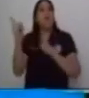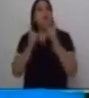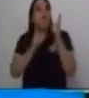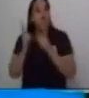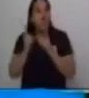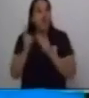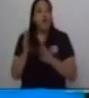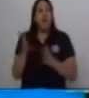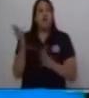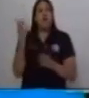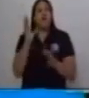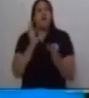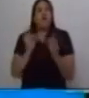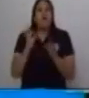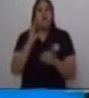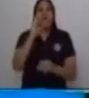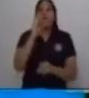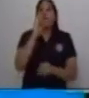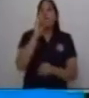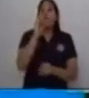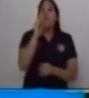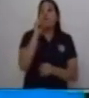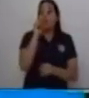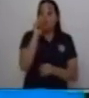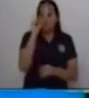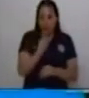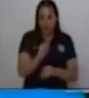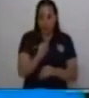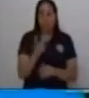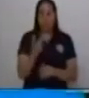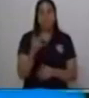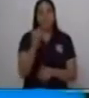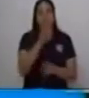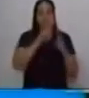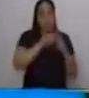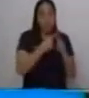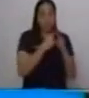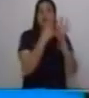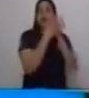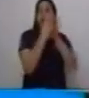empieza a trabajarlo en tu cuaderno y vamos a ver unos ejemplos